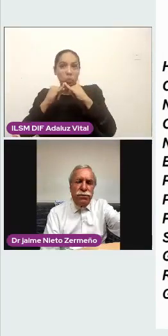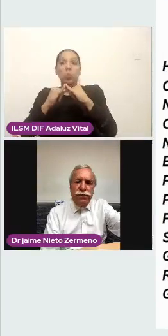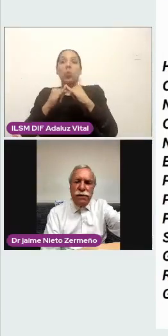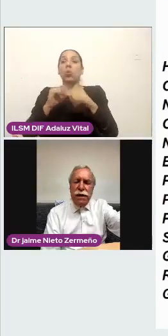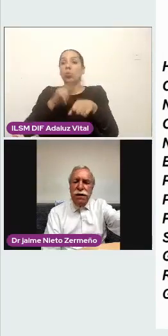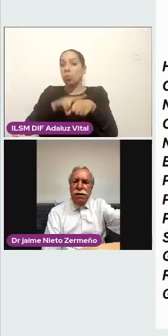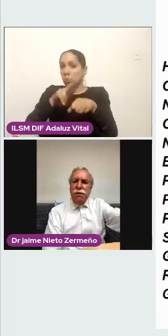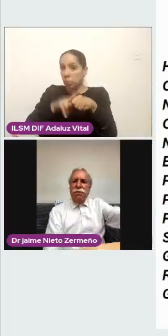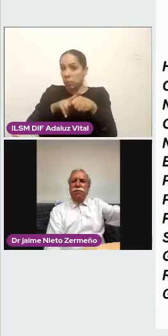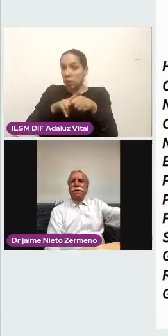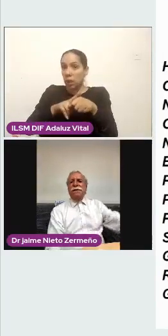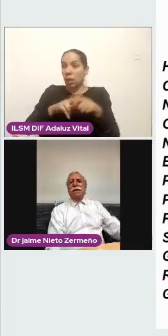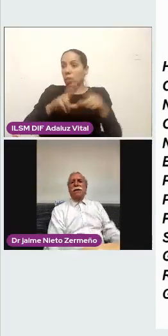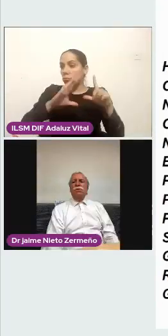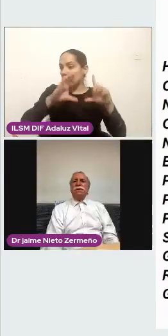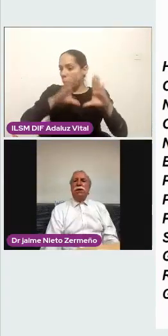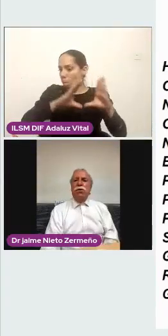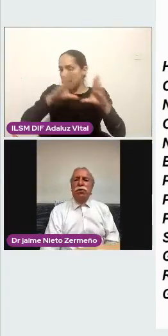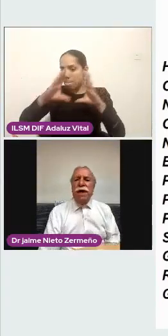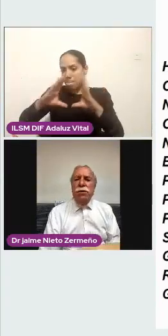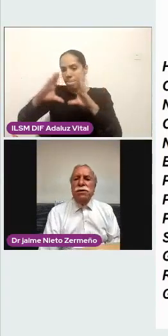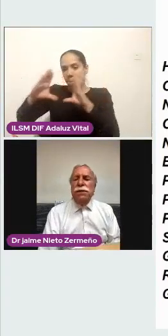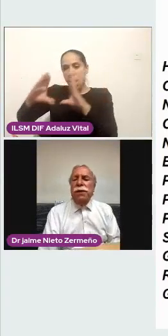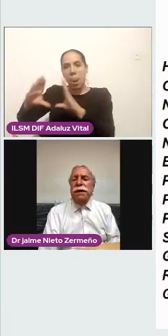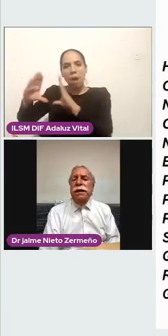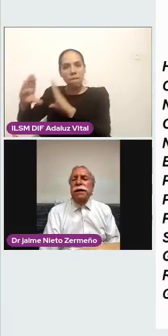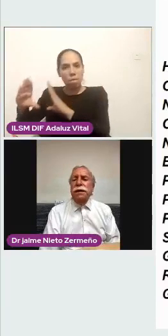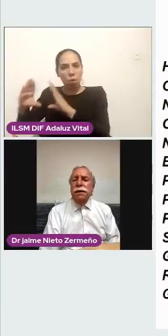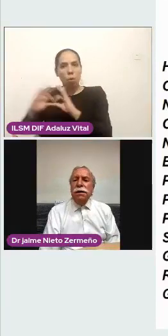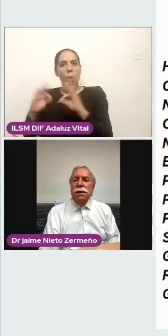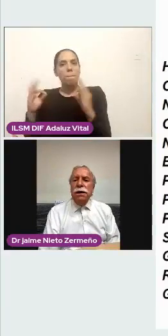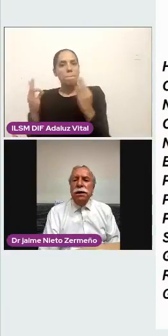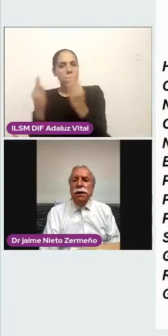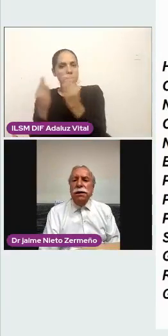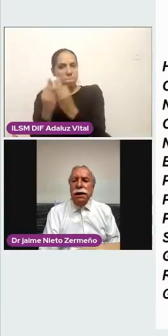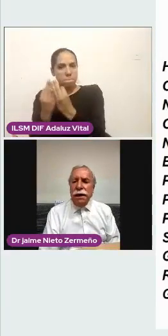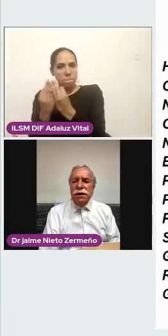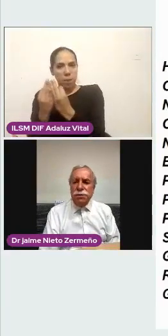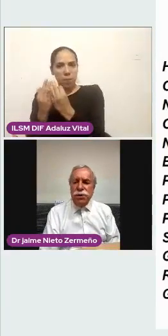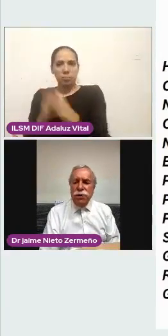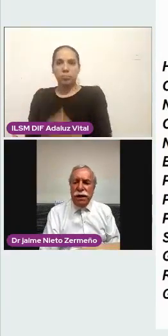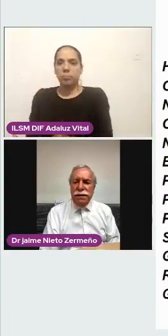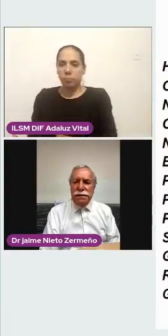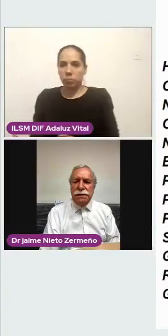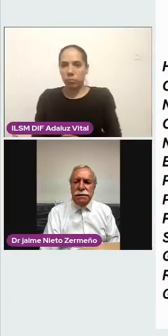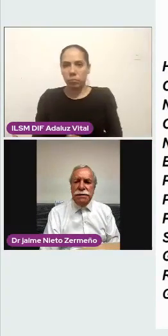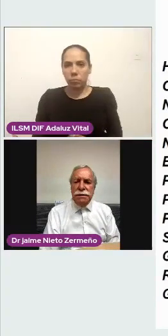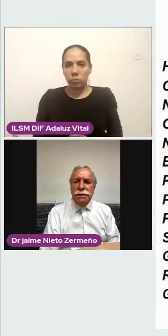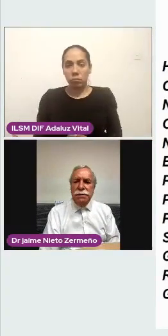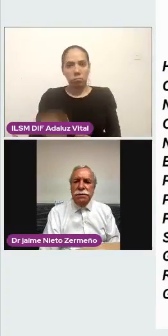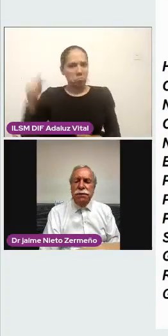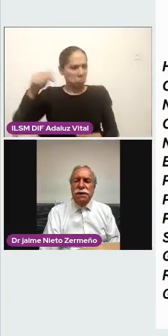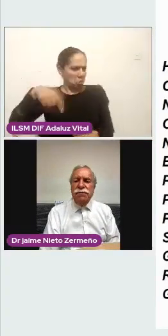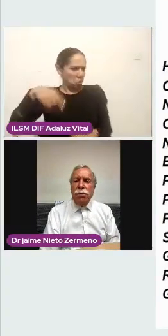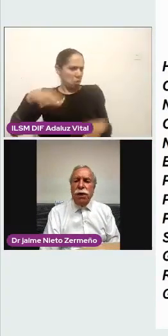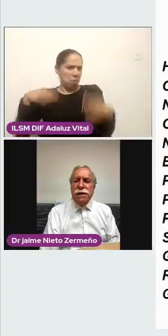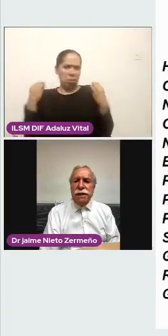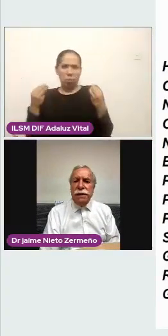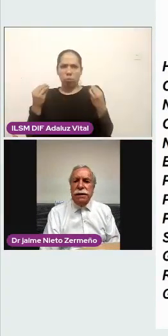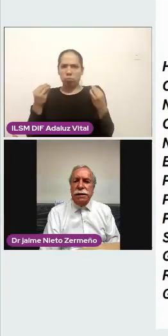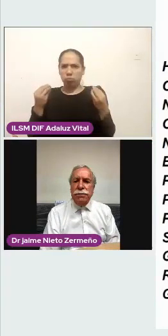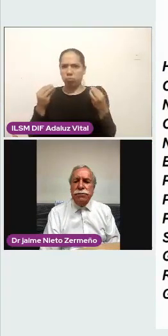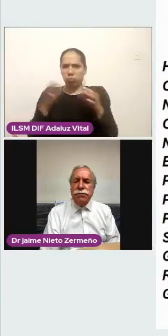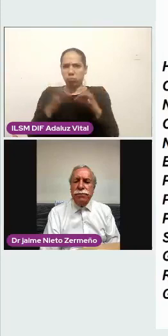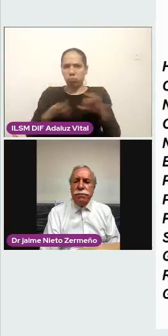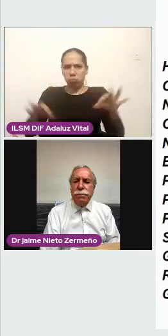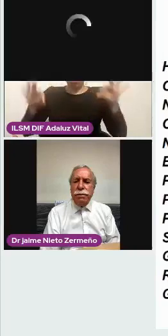por favor. Fíjense que hemos estado rodeados también de grandes personajes. Me hace favor la